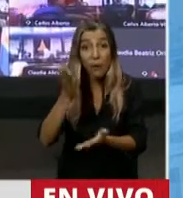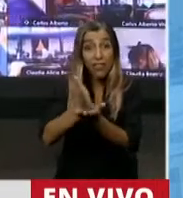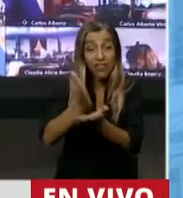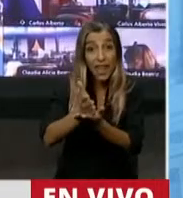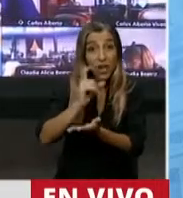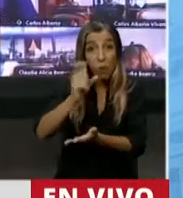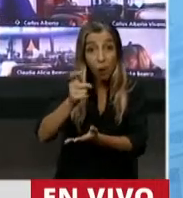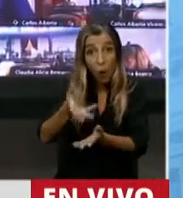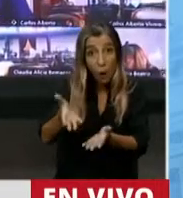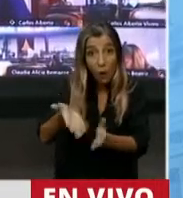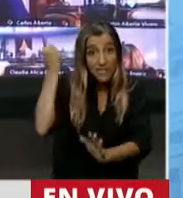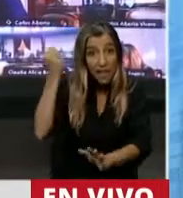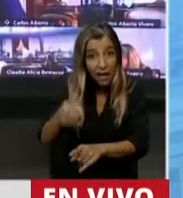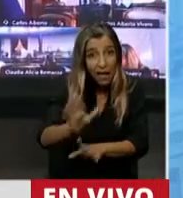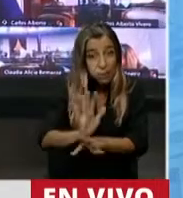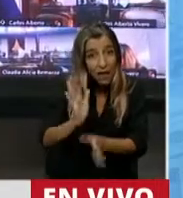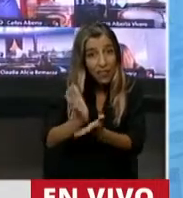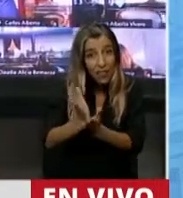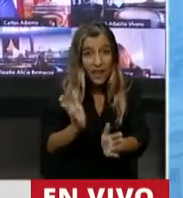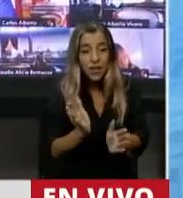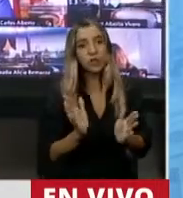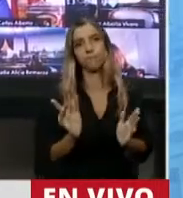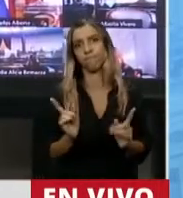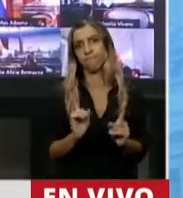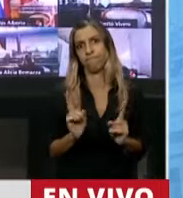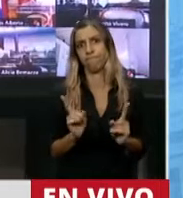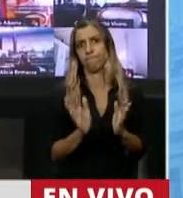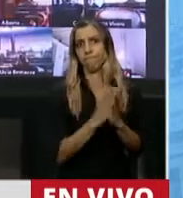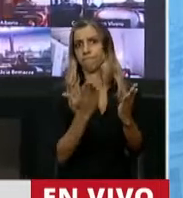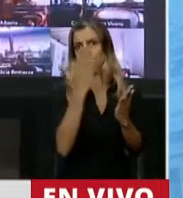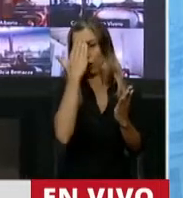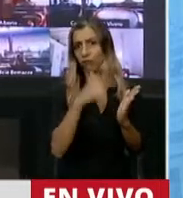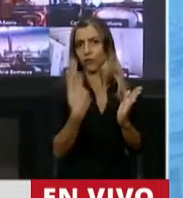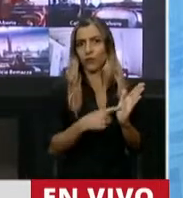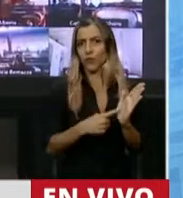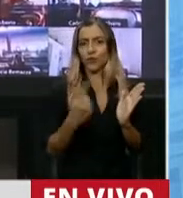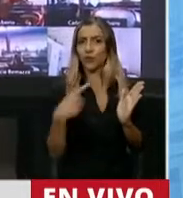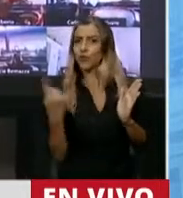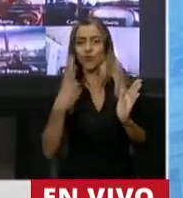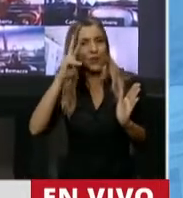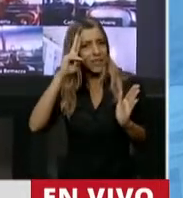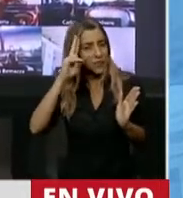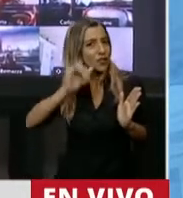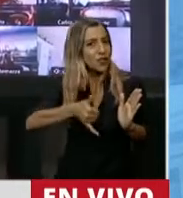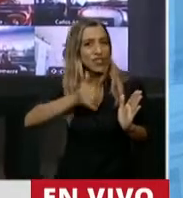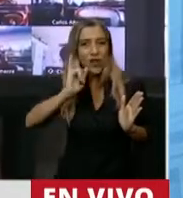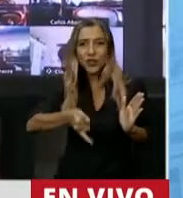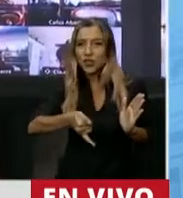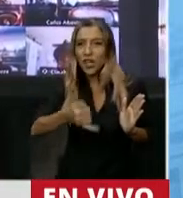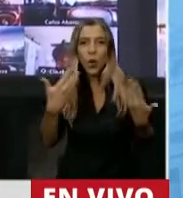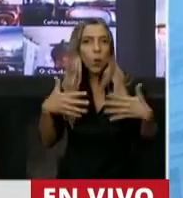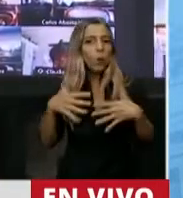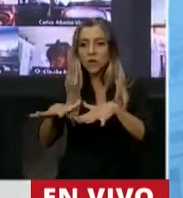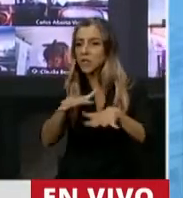Argentina. Los derechos de la Constitución, los principios de la Constitución deben ser respetados independientemente de la